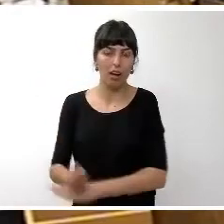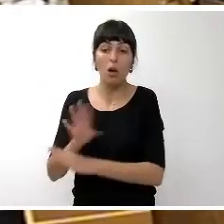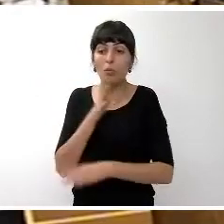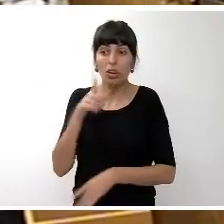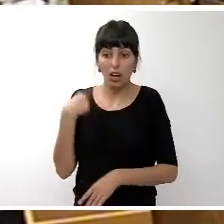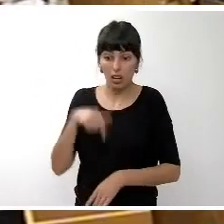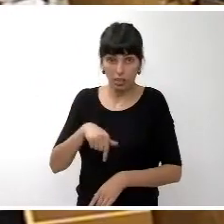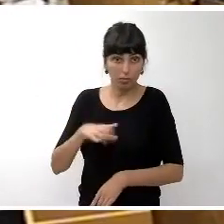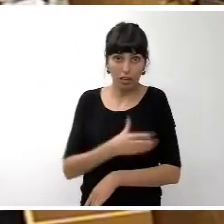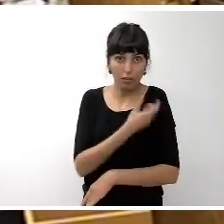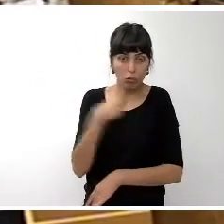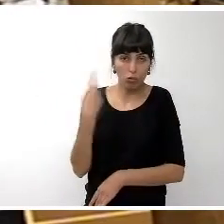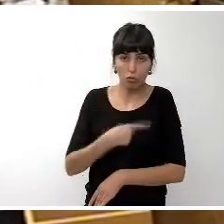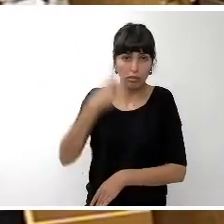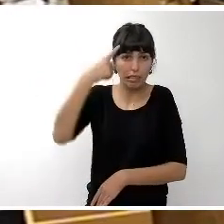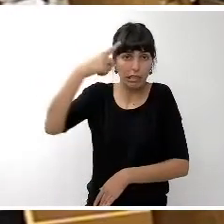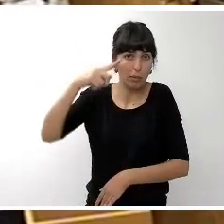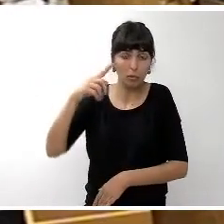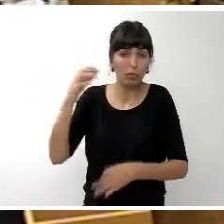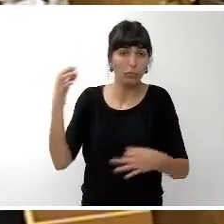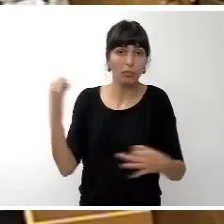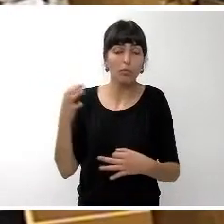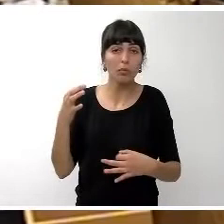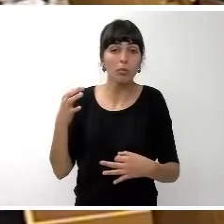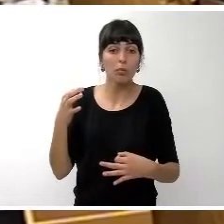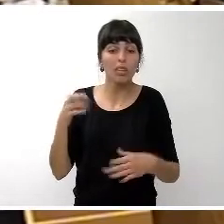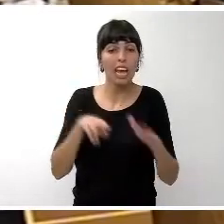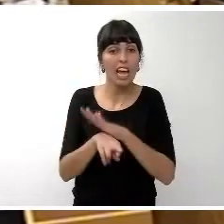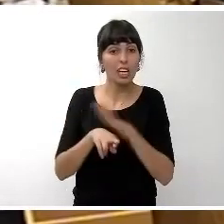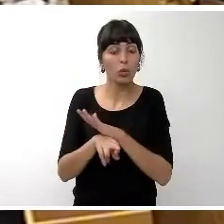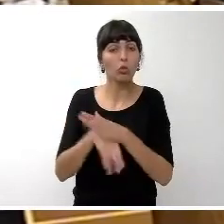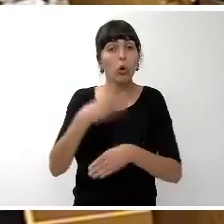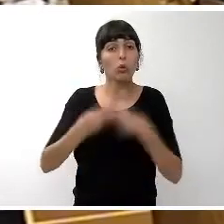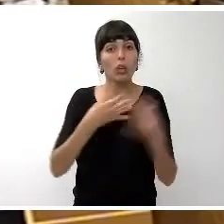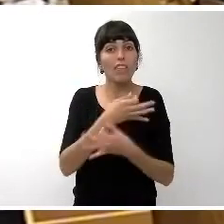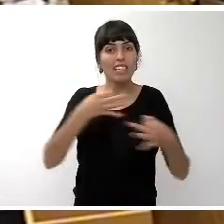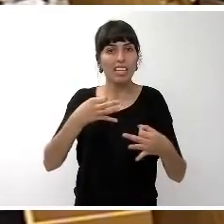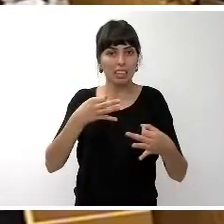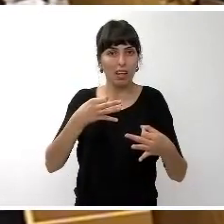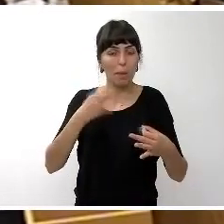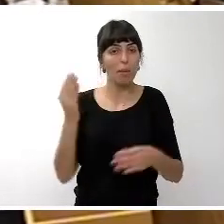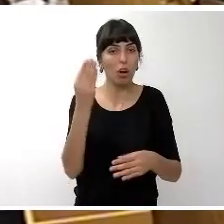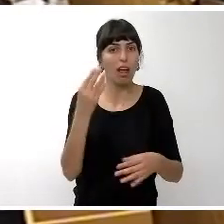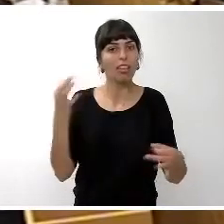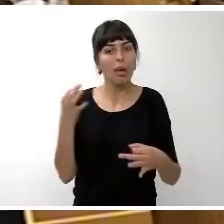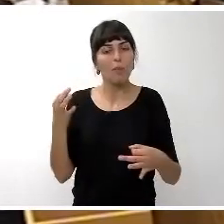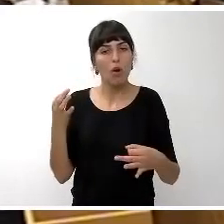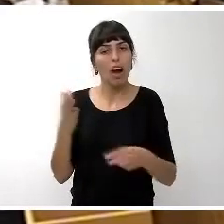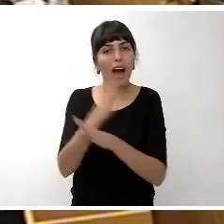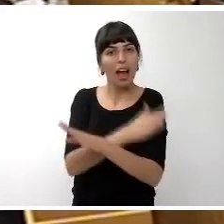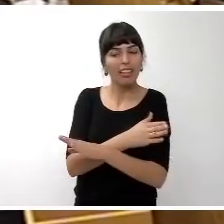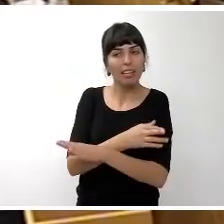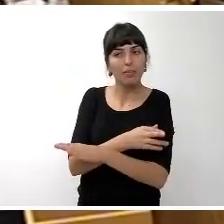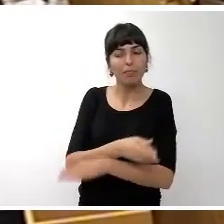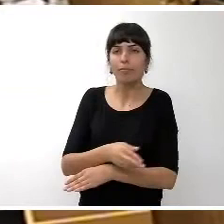que para mejorar el uso eficiente de nuestros recursos el uso eficiente de nuestros entornos naturales tenemos que insistir lo